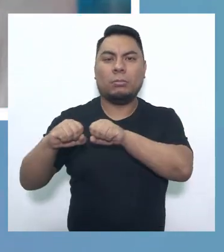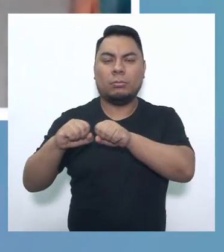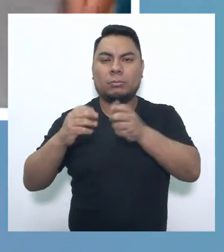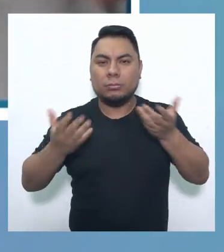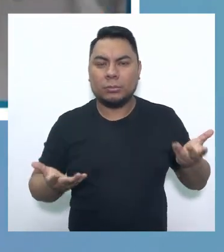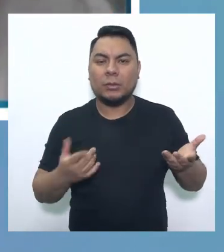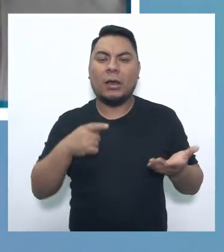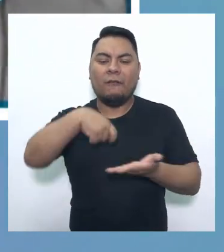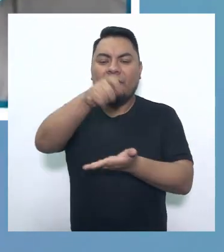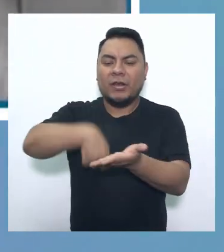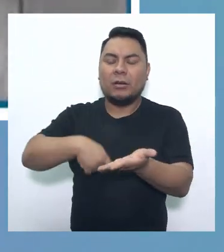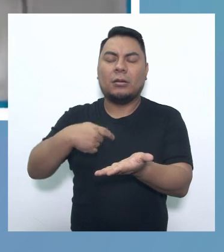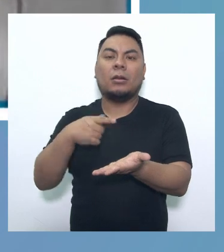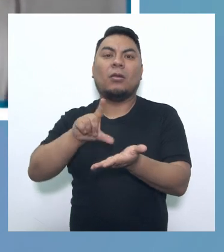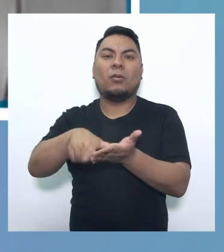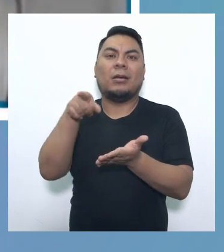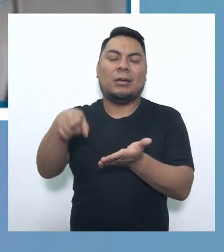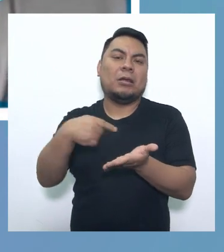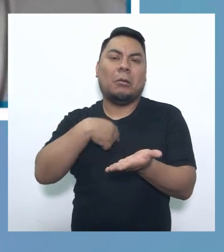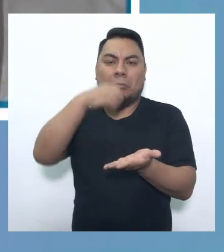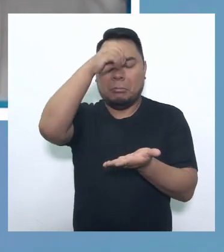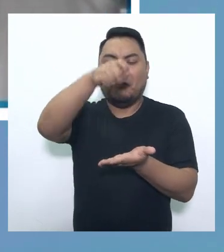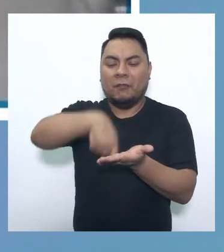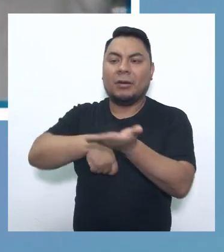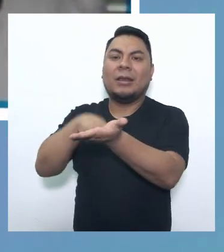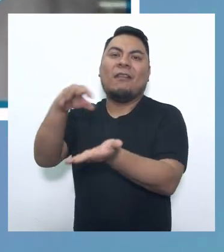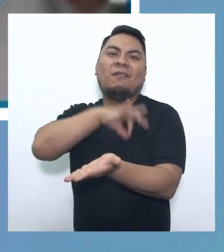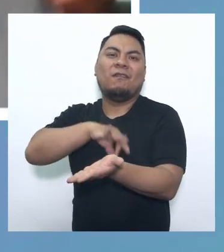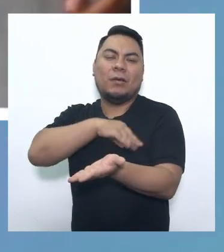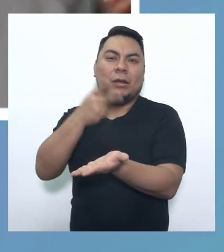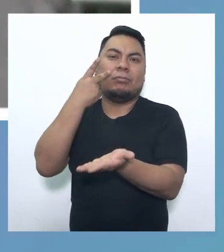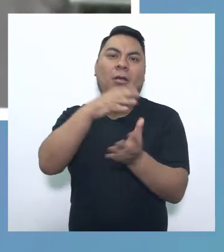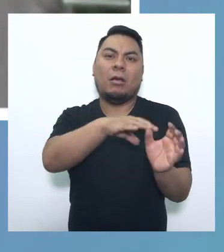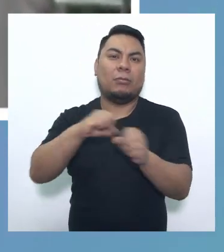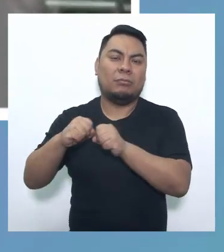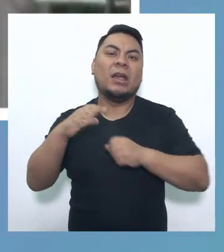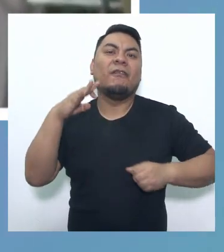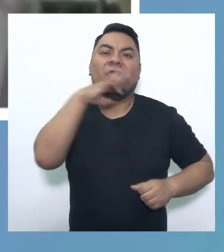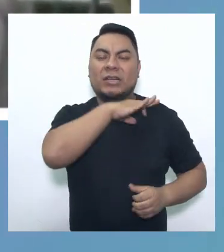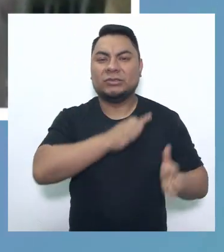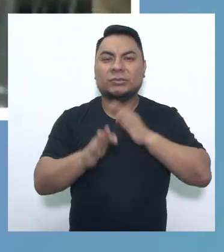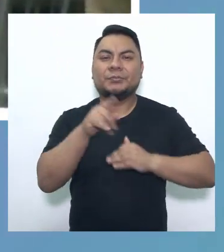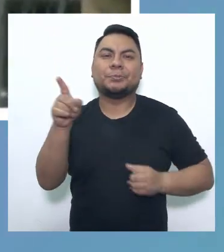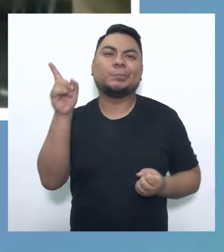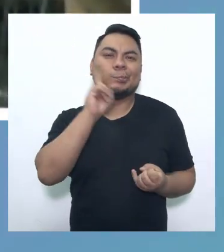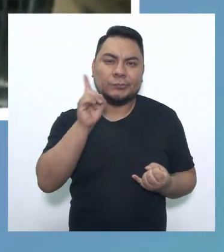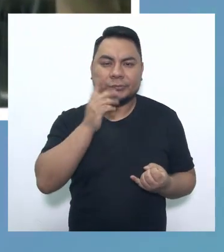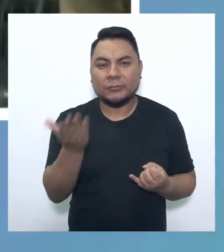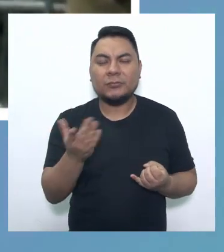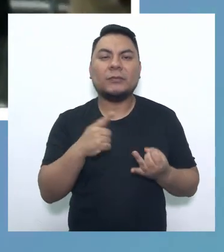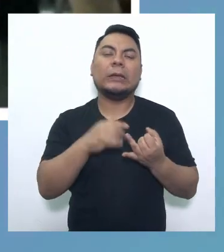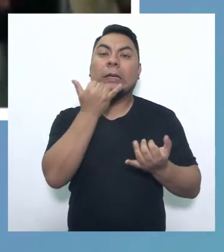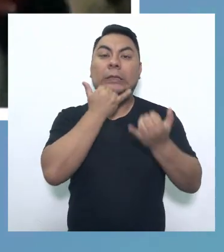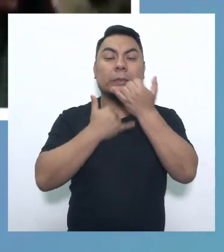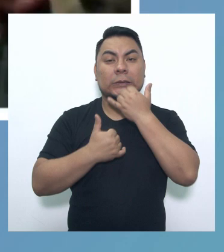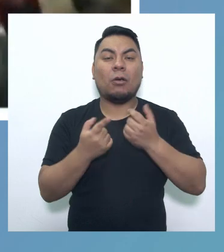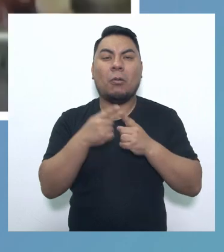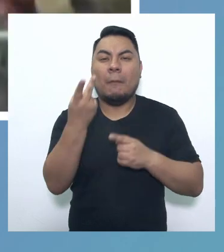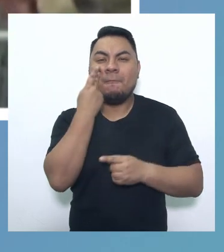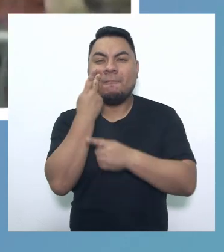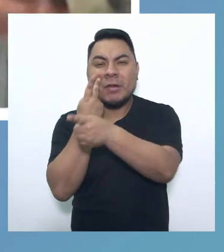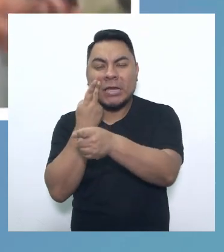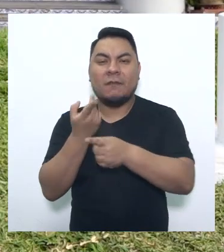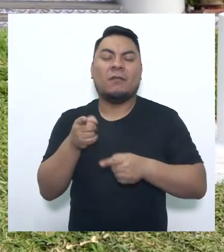favorecerse él u otra persona, utilizando el engaño, el error, la astucia,